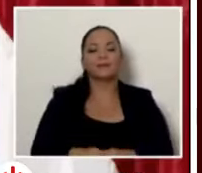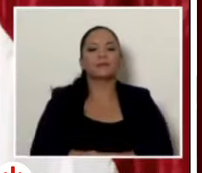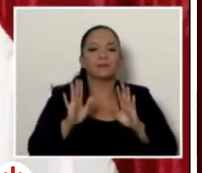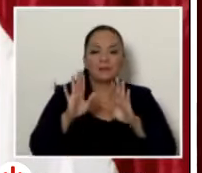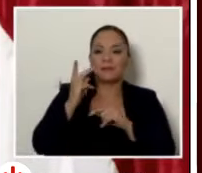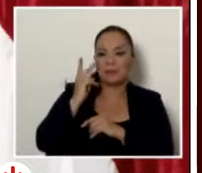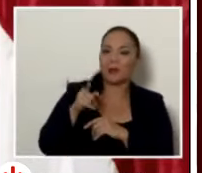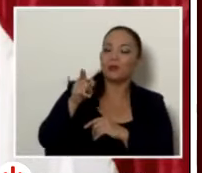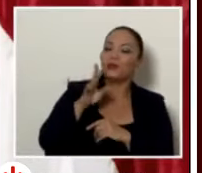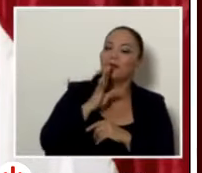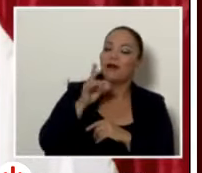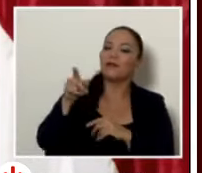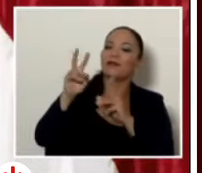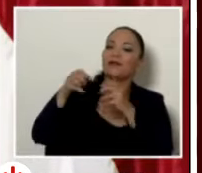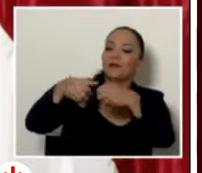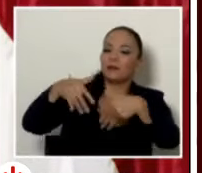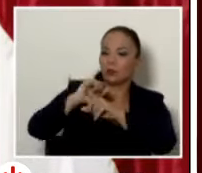redes sociales yo he estado siguiendo